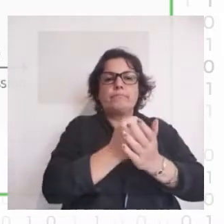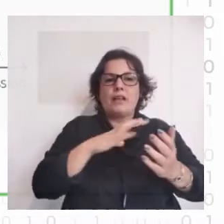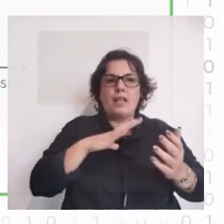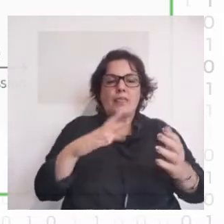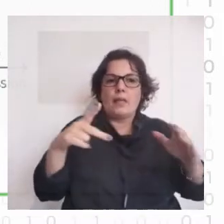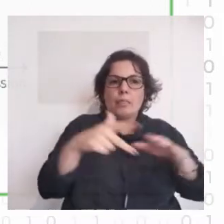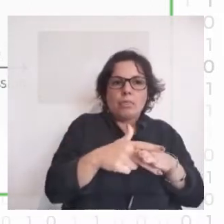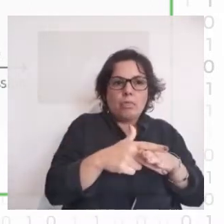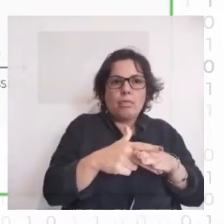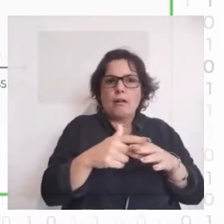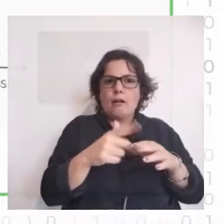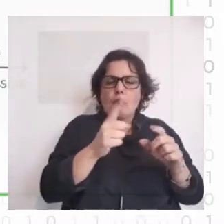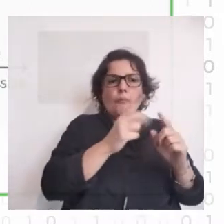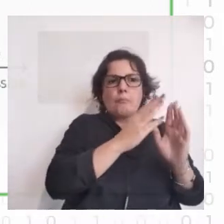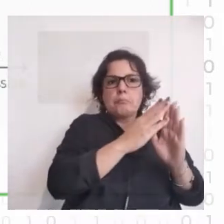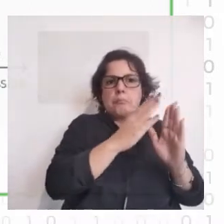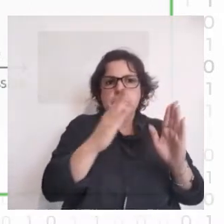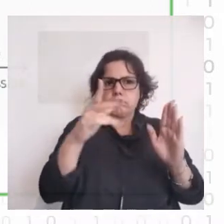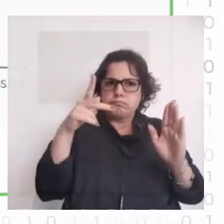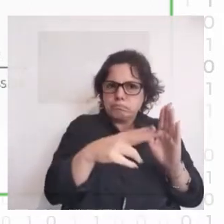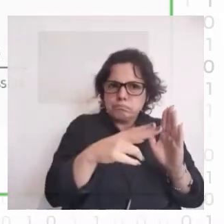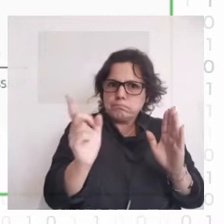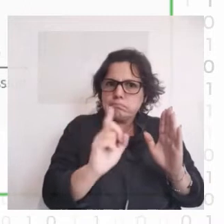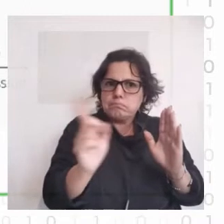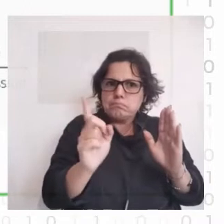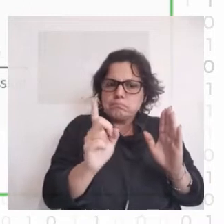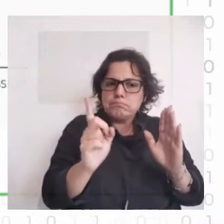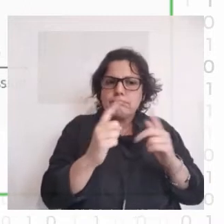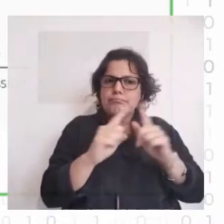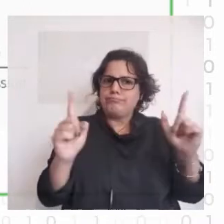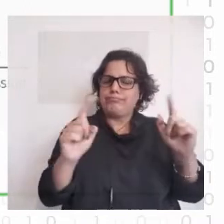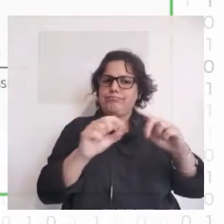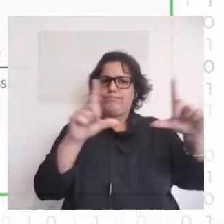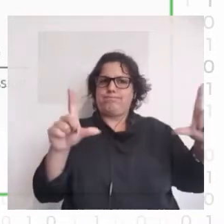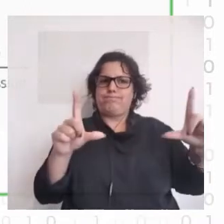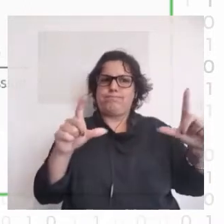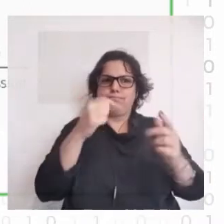inconsistencia respecto al resto de la imagen en esta huella digital.